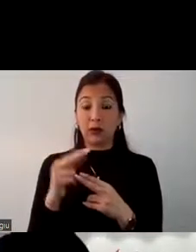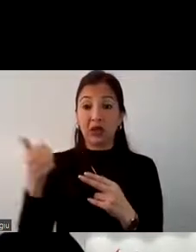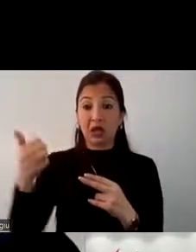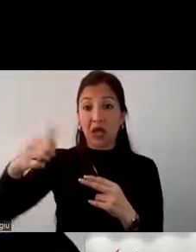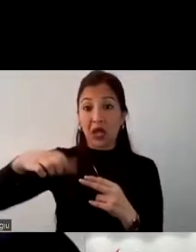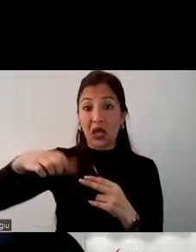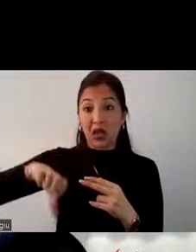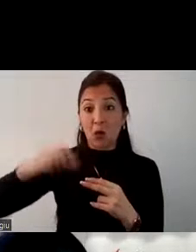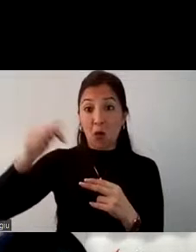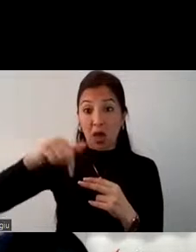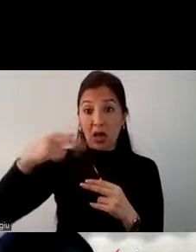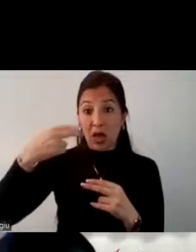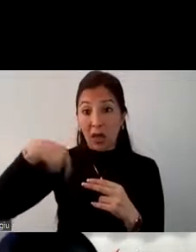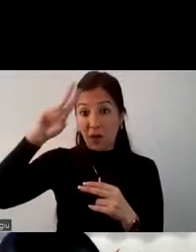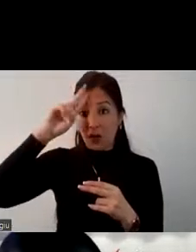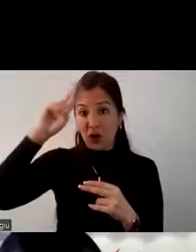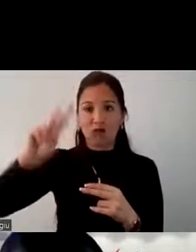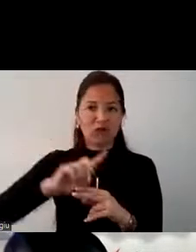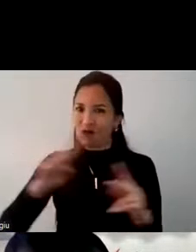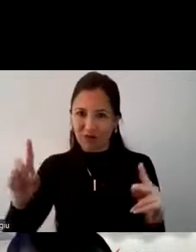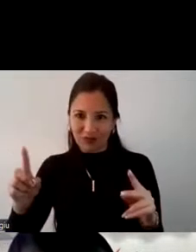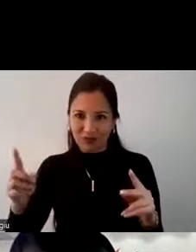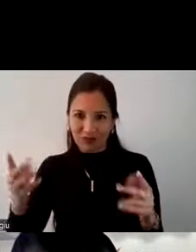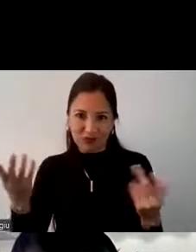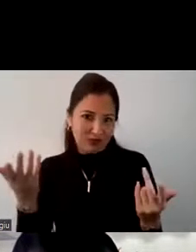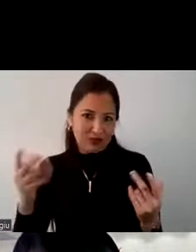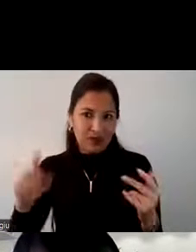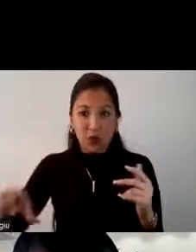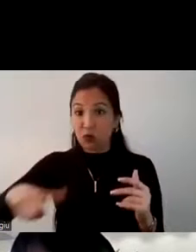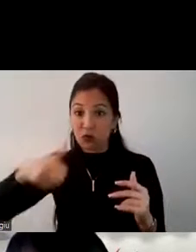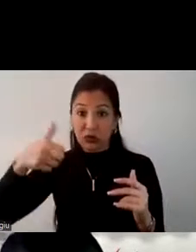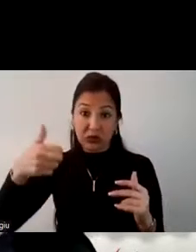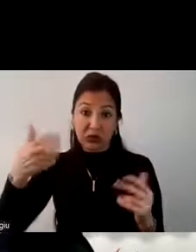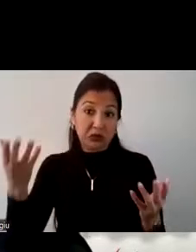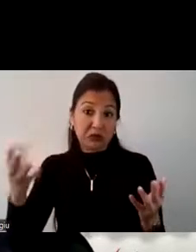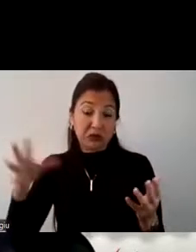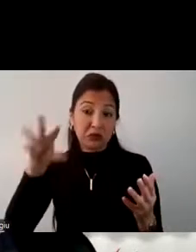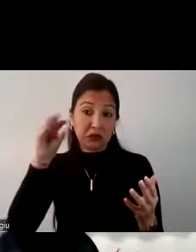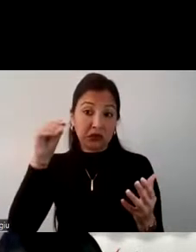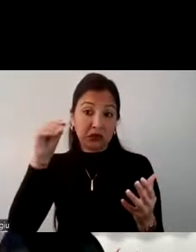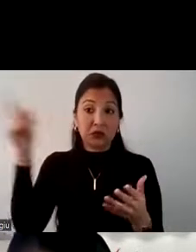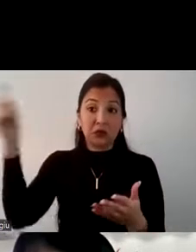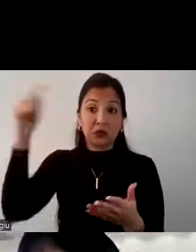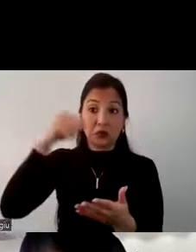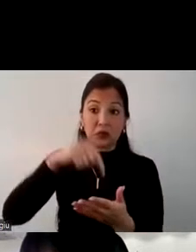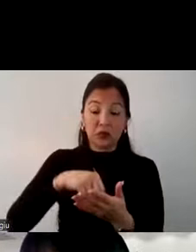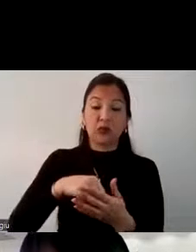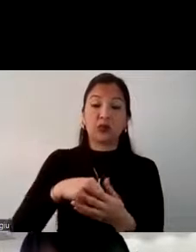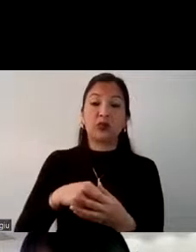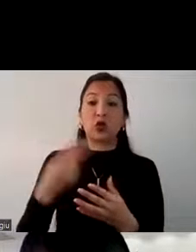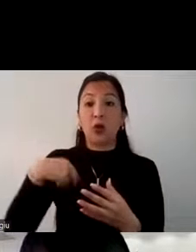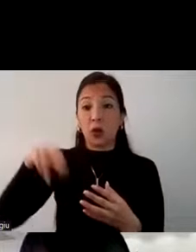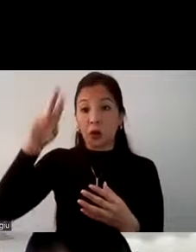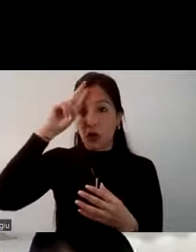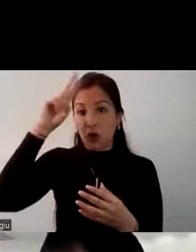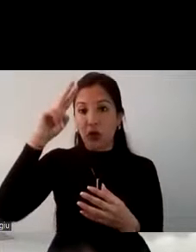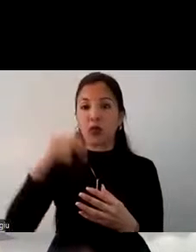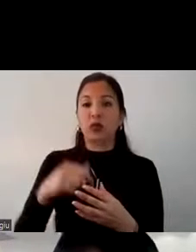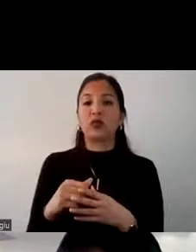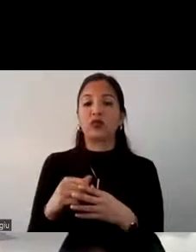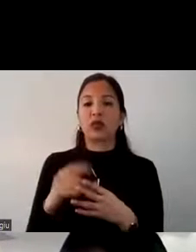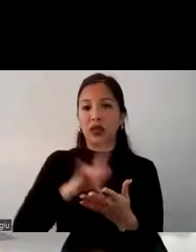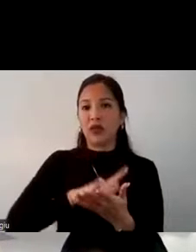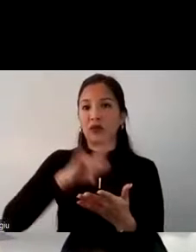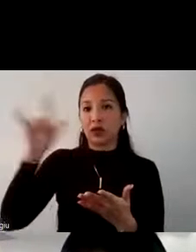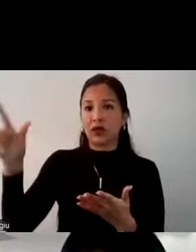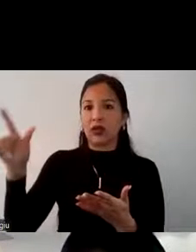en nuestro país no suceden y que lo tomen como una principal motivación de considerar a Perú dentro de sus opciones de viaje